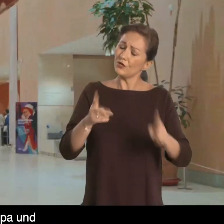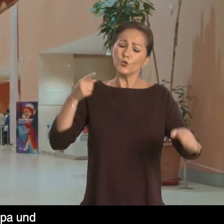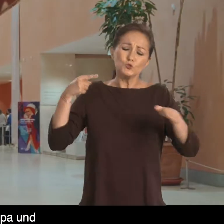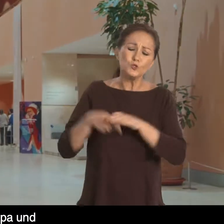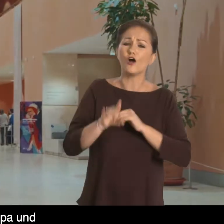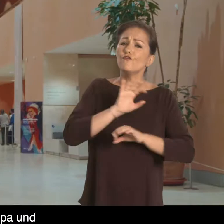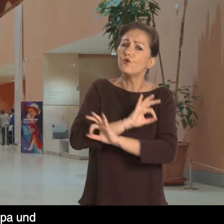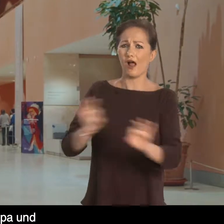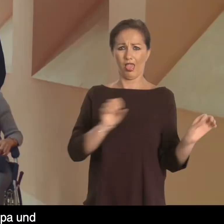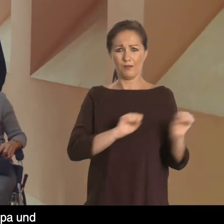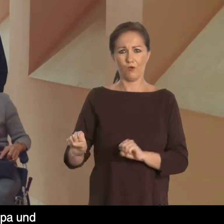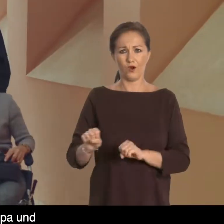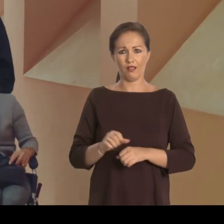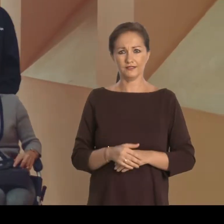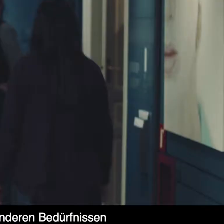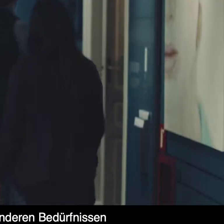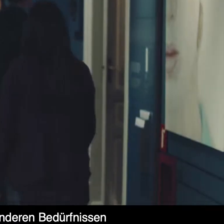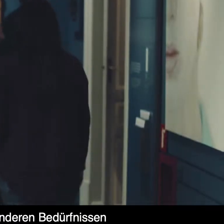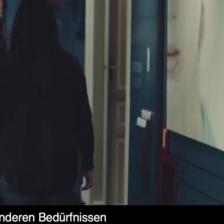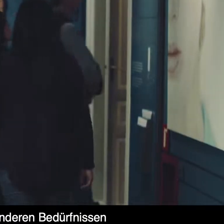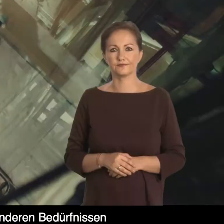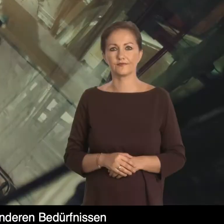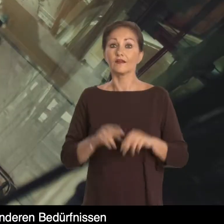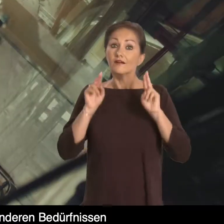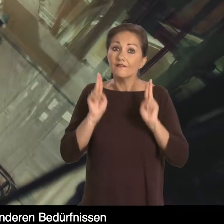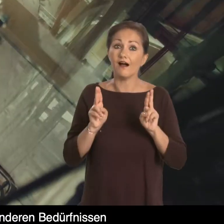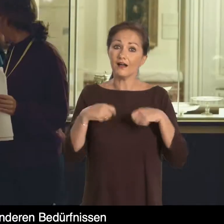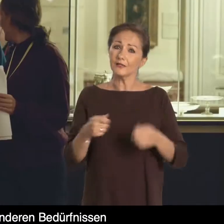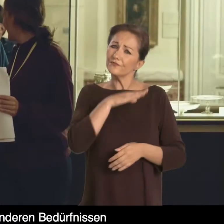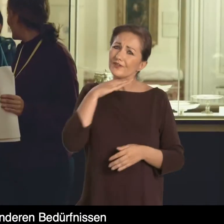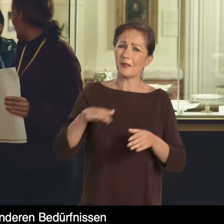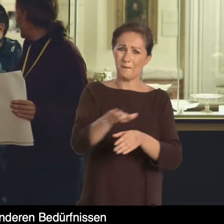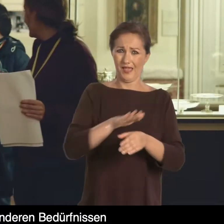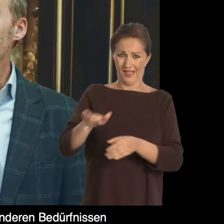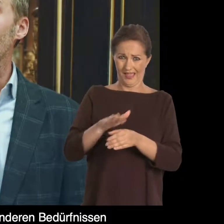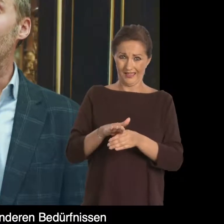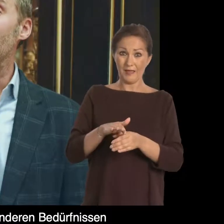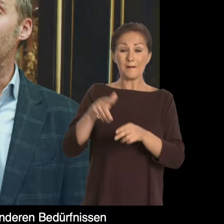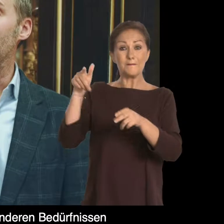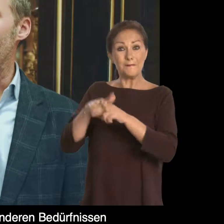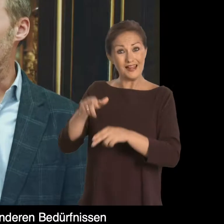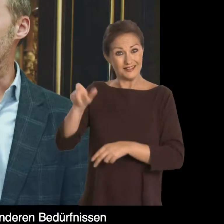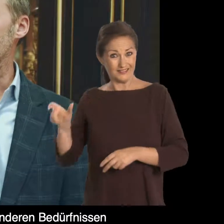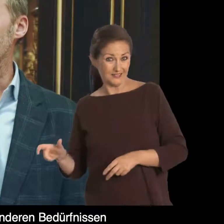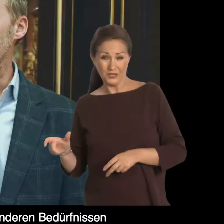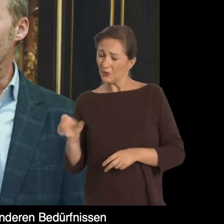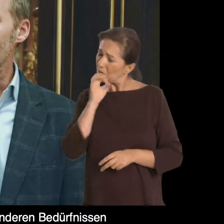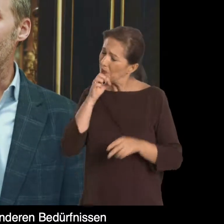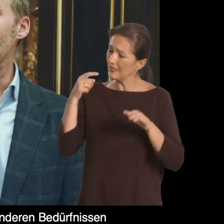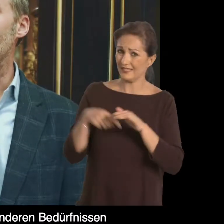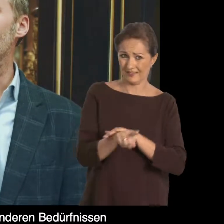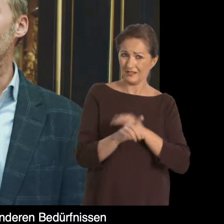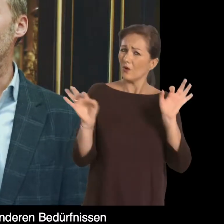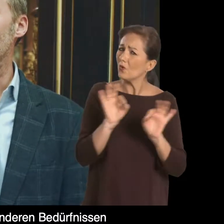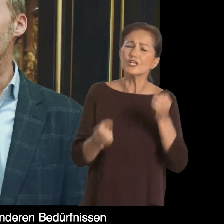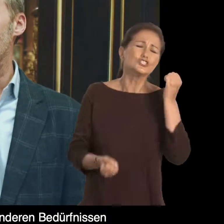para todos. Hay muchos lugares donde personas con especial necesidades siempre están abiertos o es